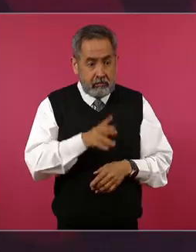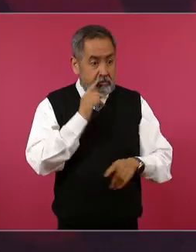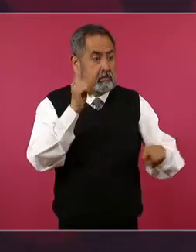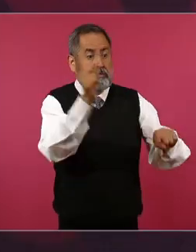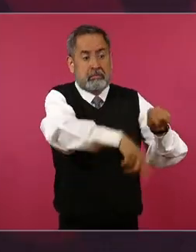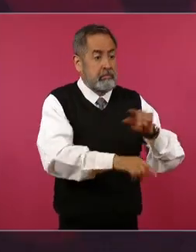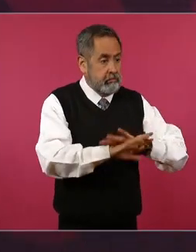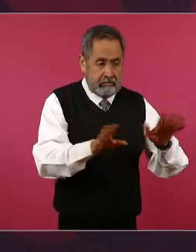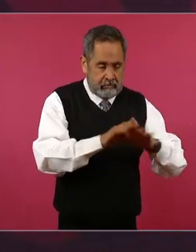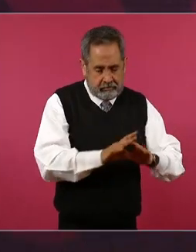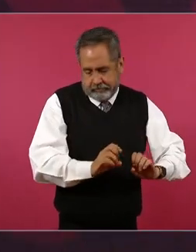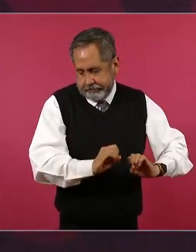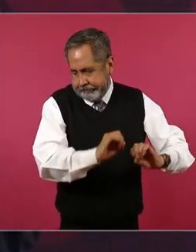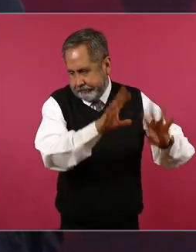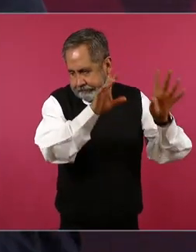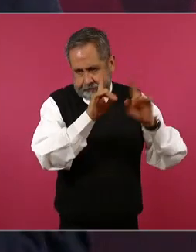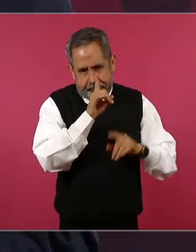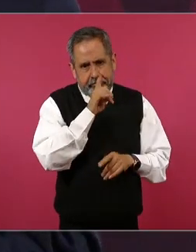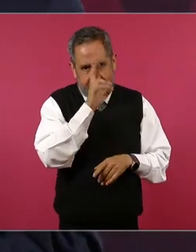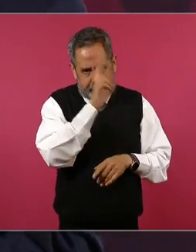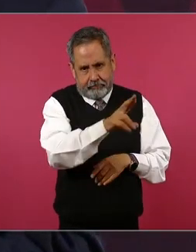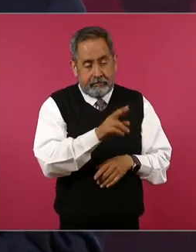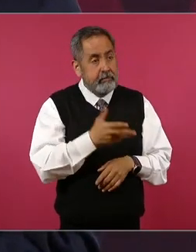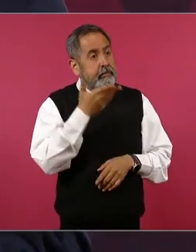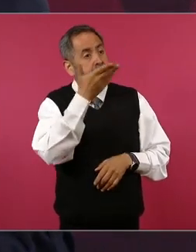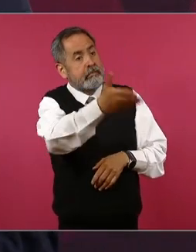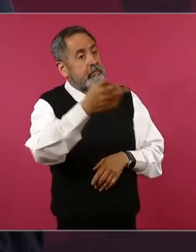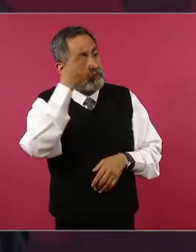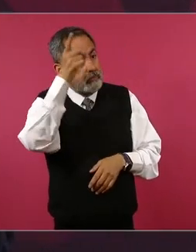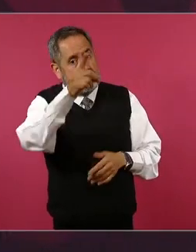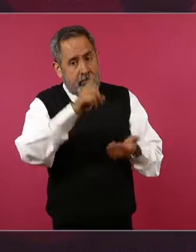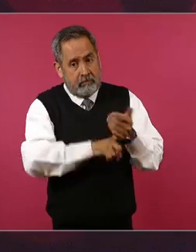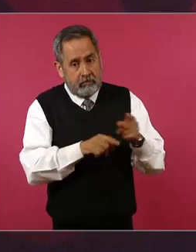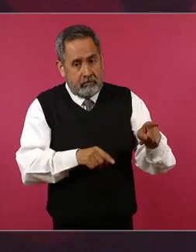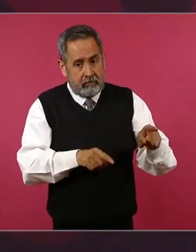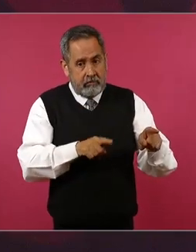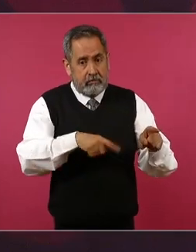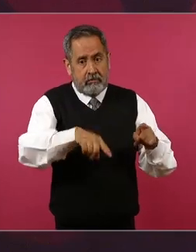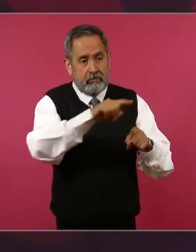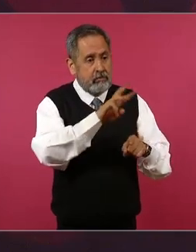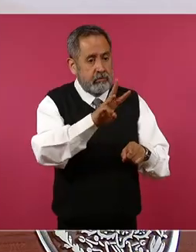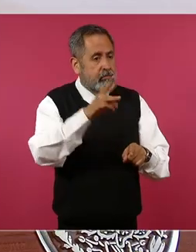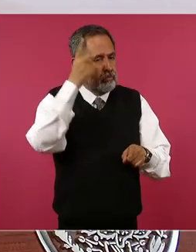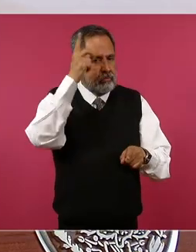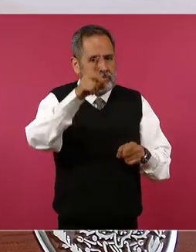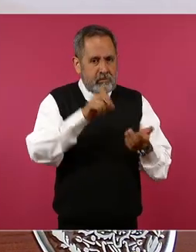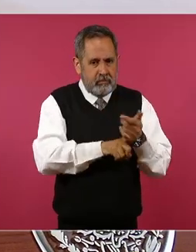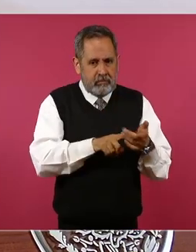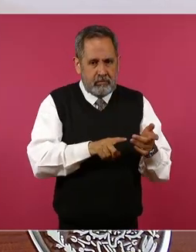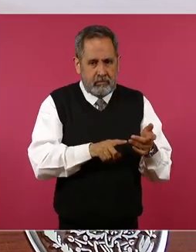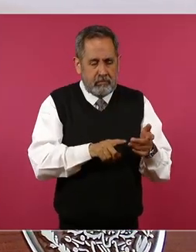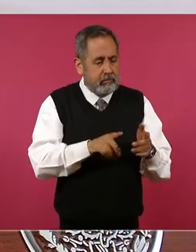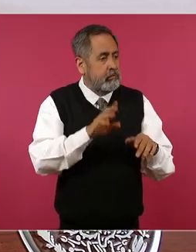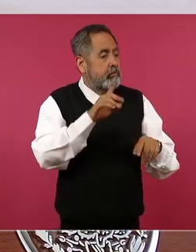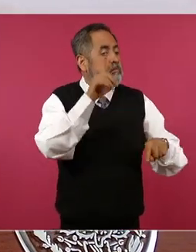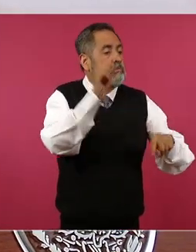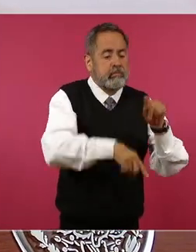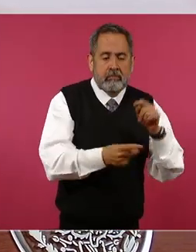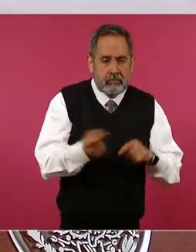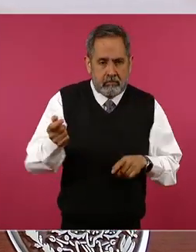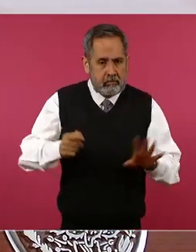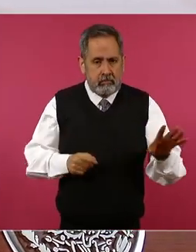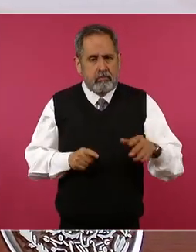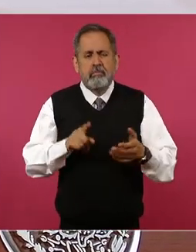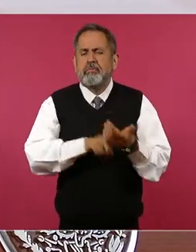vayan a quitar o sea por favor le pido a los dueños de la W los dueños de la W son